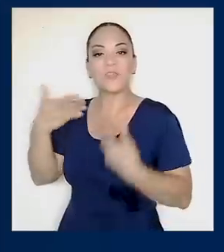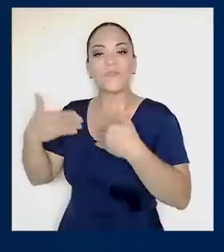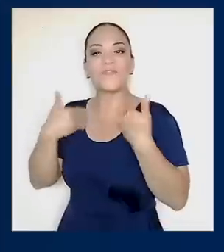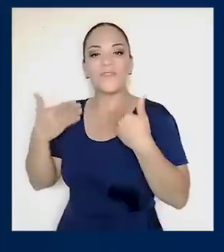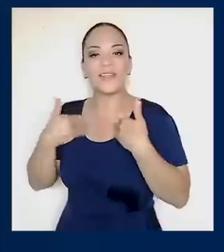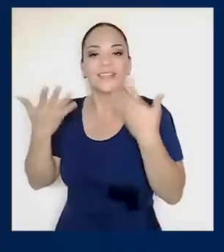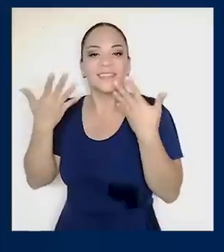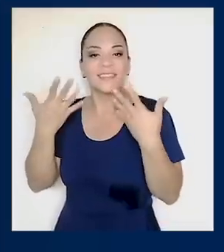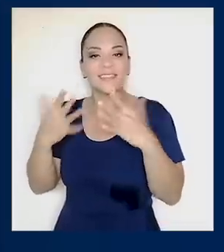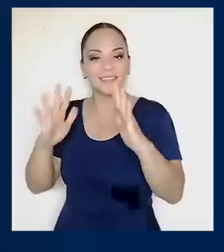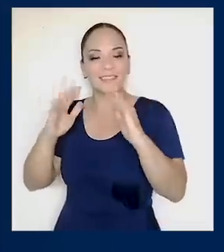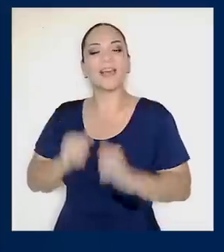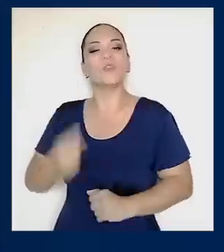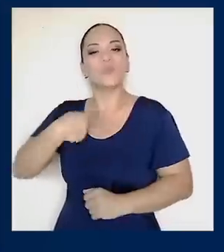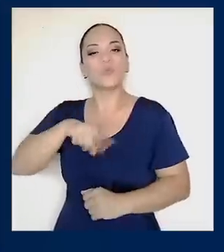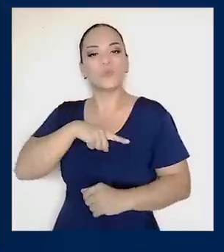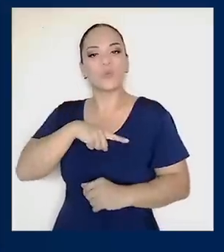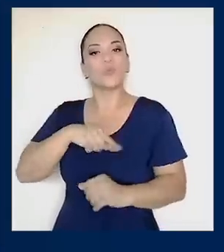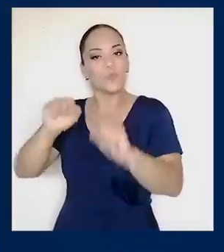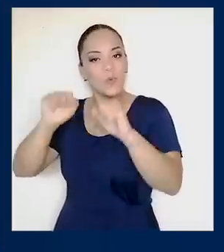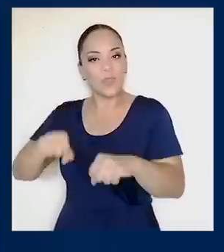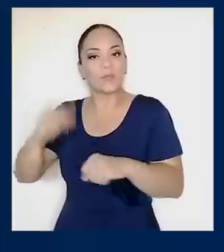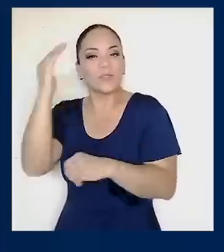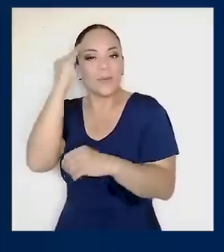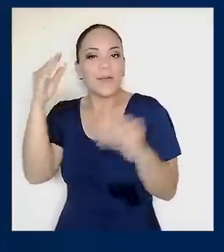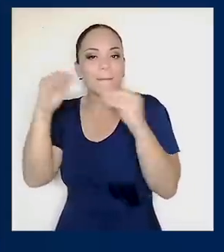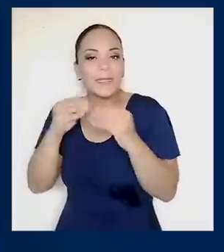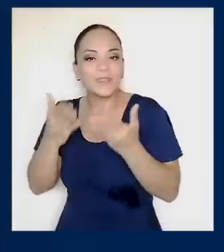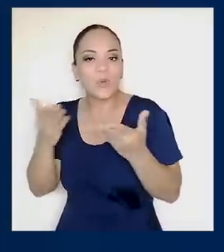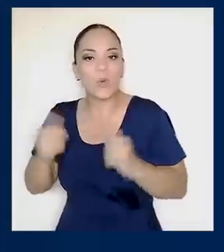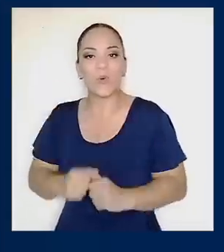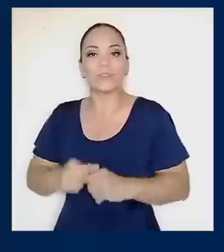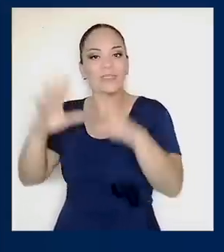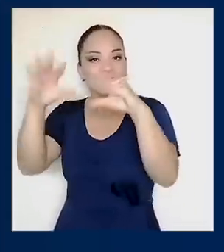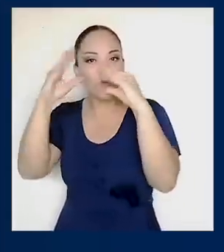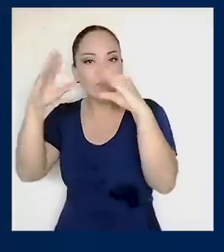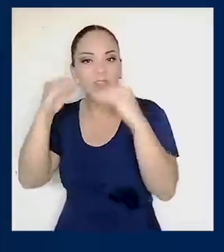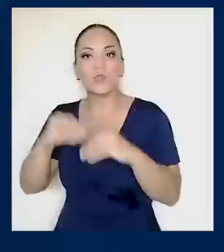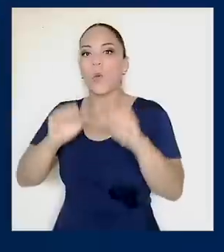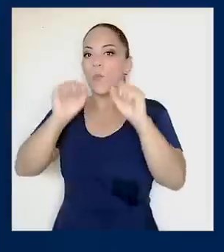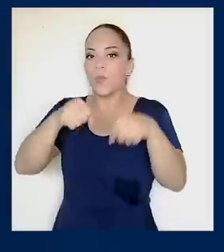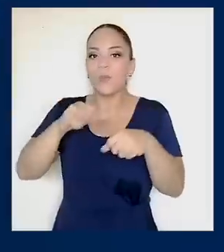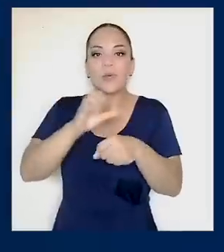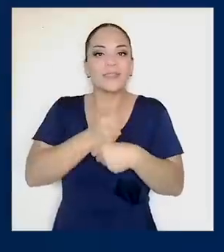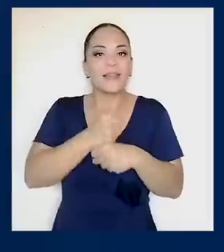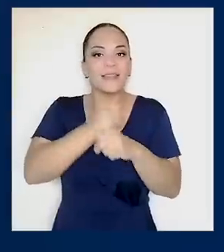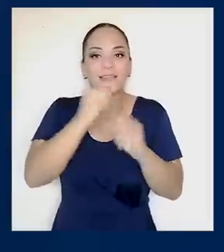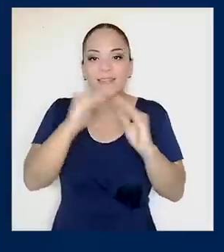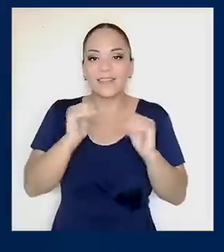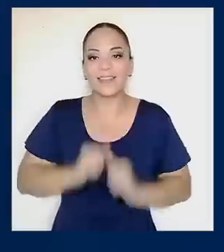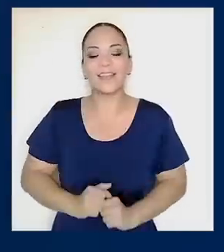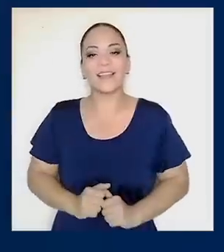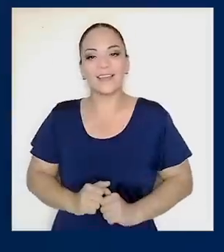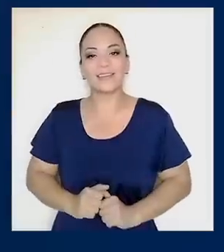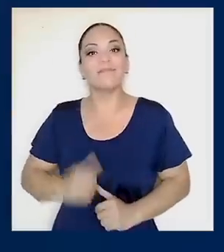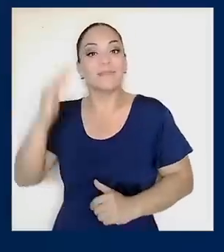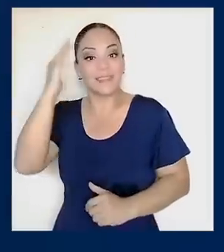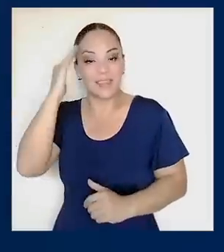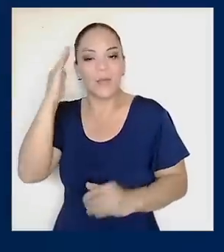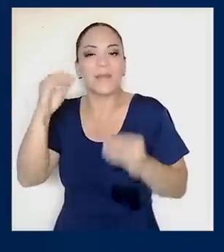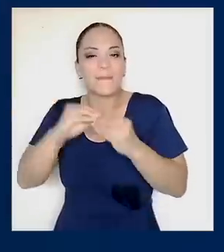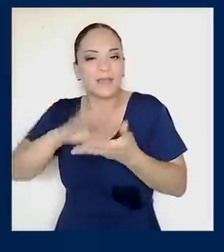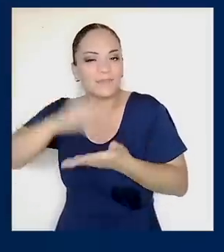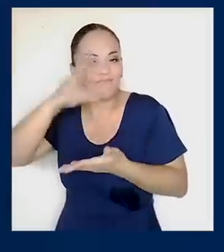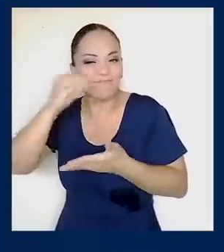siento muy feliz porque ya podemos saber más cosas, y muchas cosas